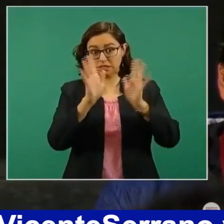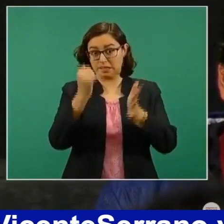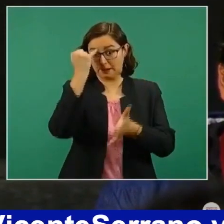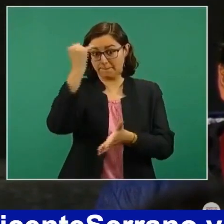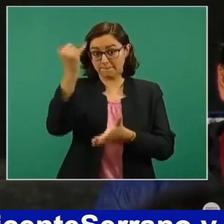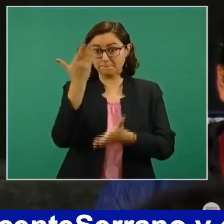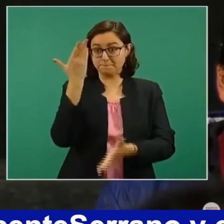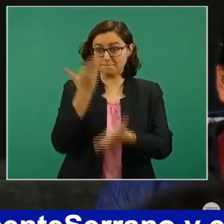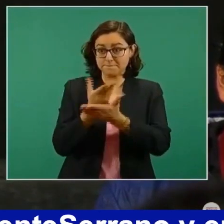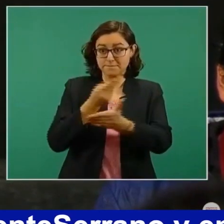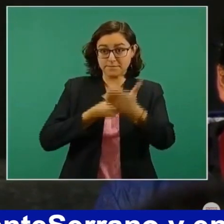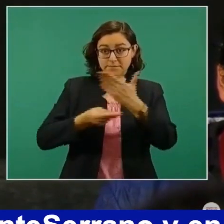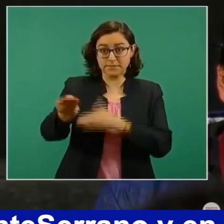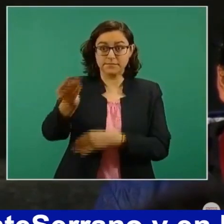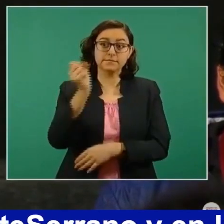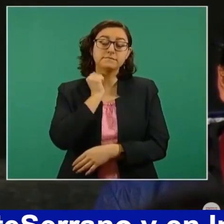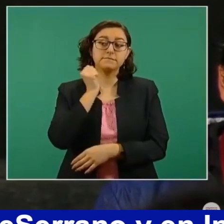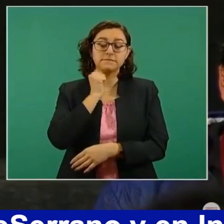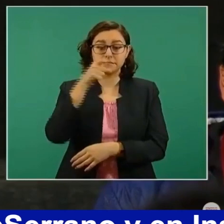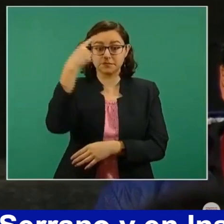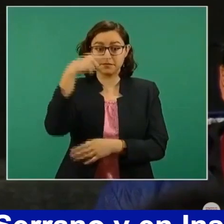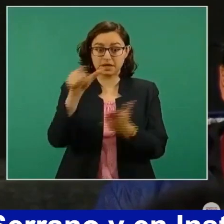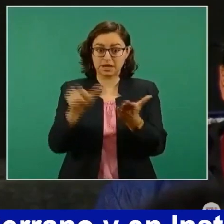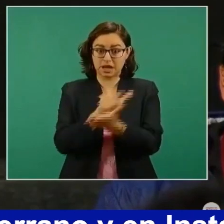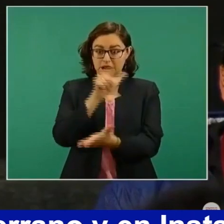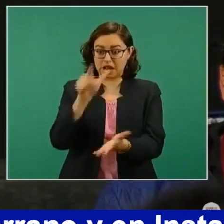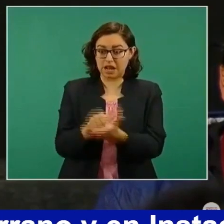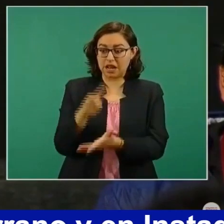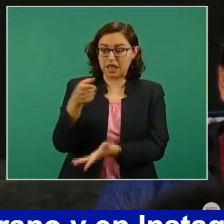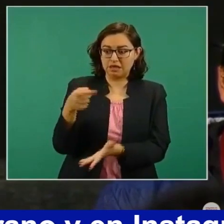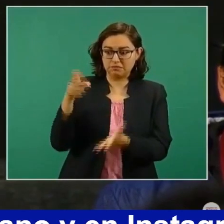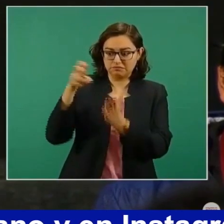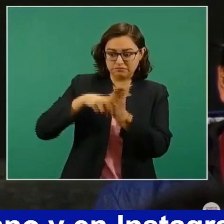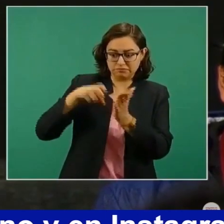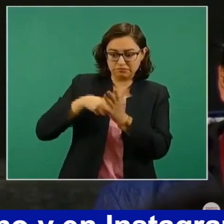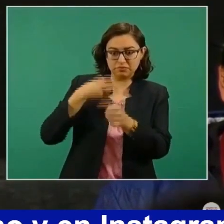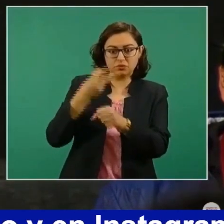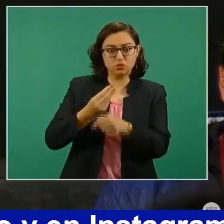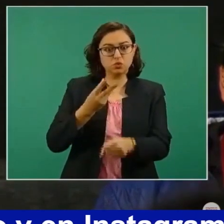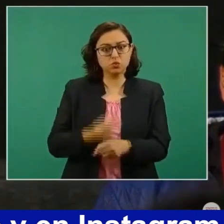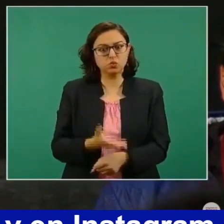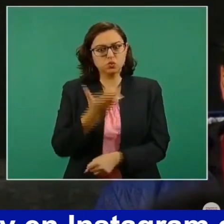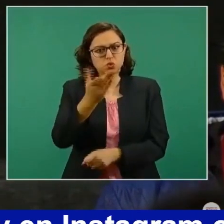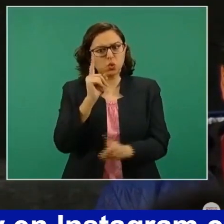Judicial al Senado, preguntarle cuál es su objetivo.